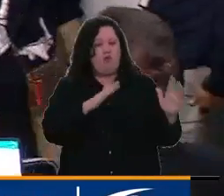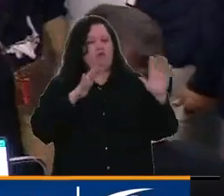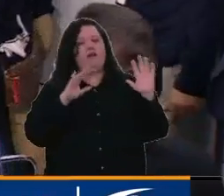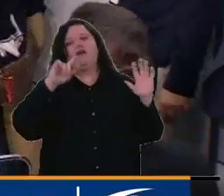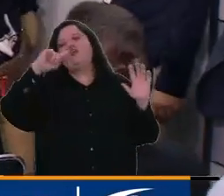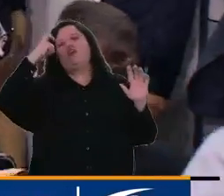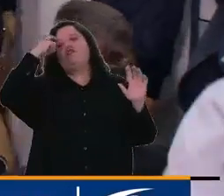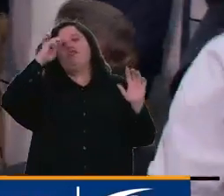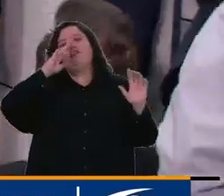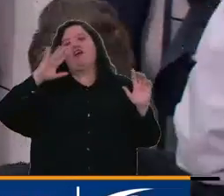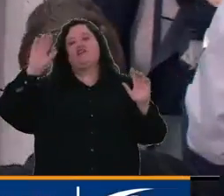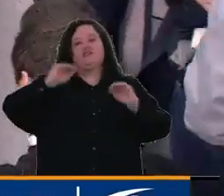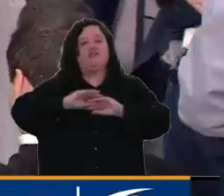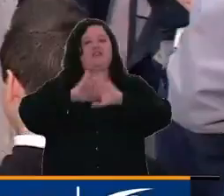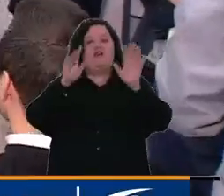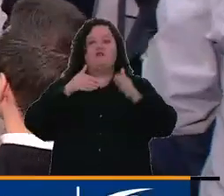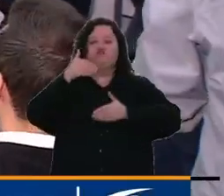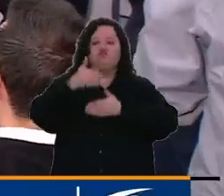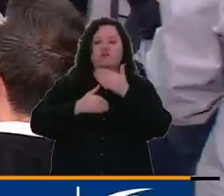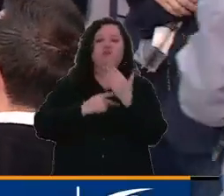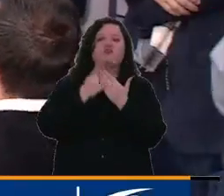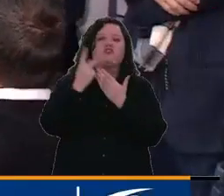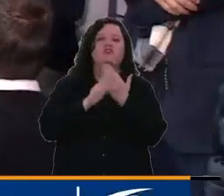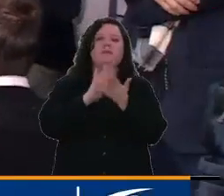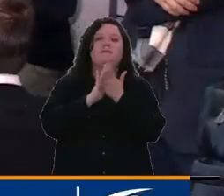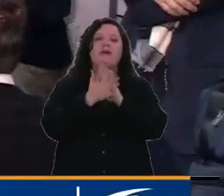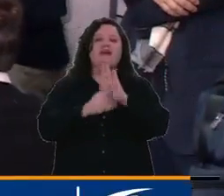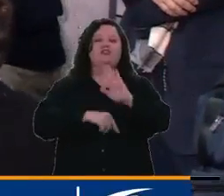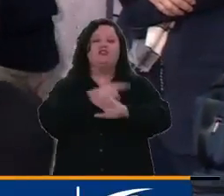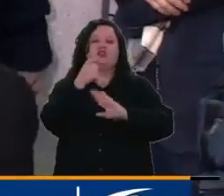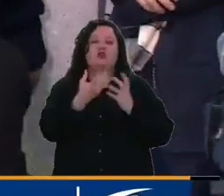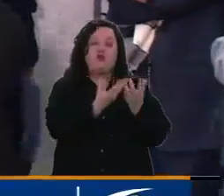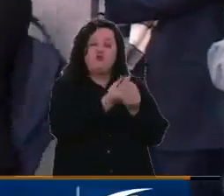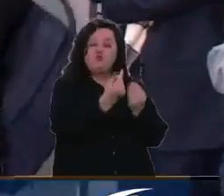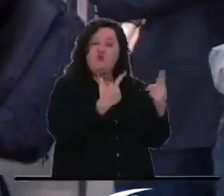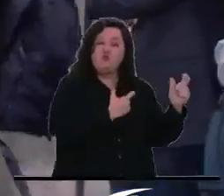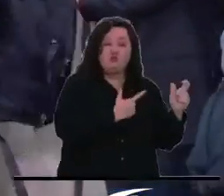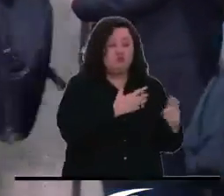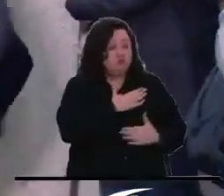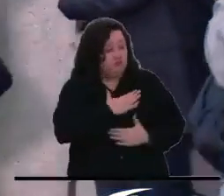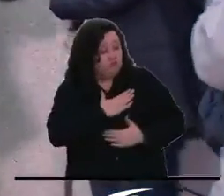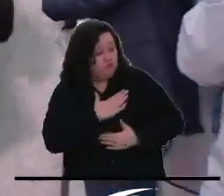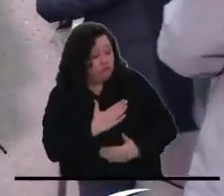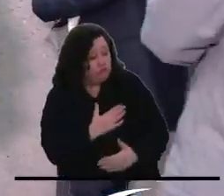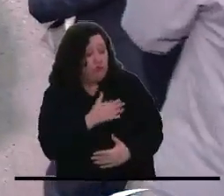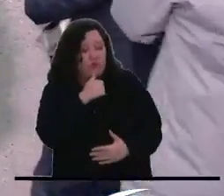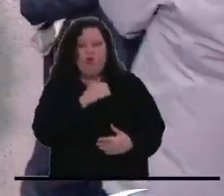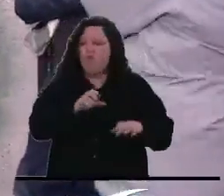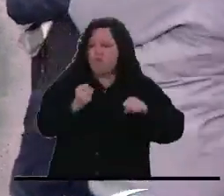del Gobierno Nacional en no avanzar en el proyecto de la paz total con grupos armados que no tengan la voluntad de dejar sus acciones violentas.